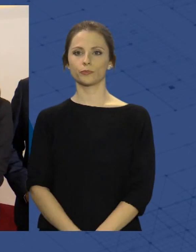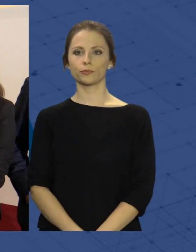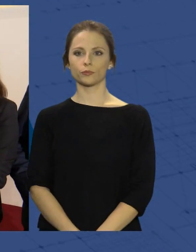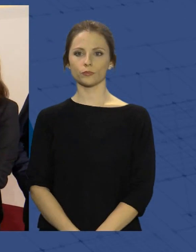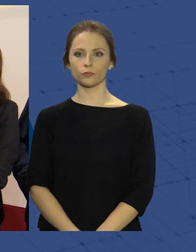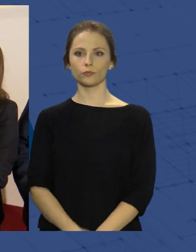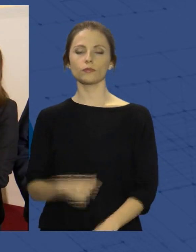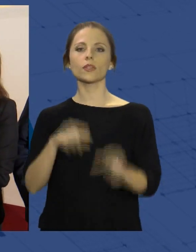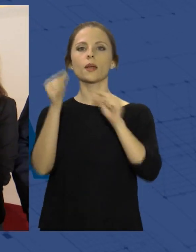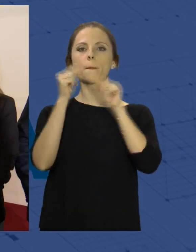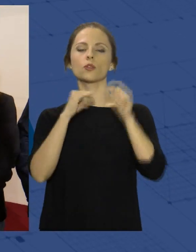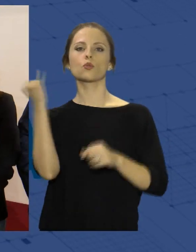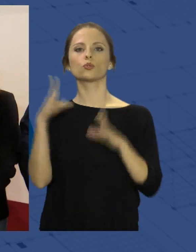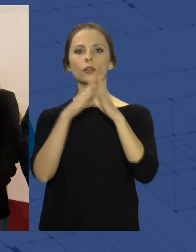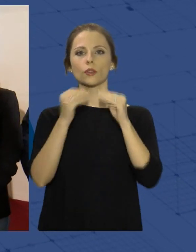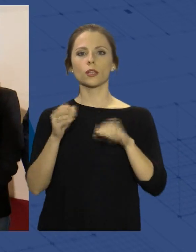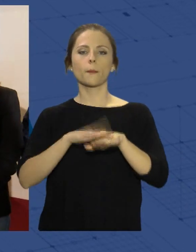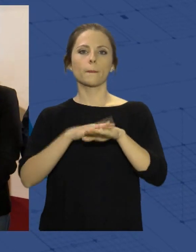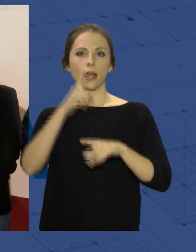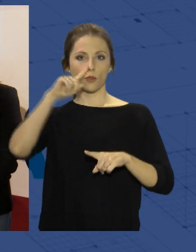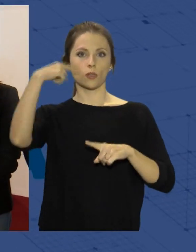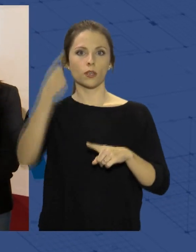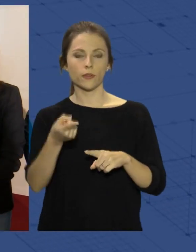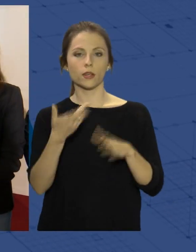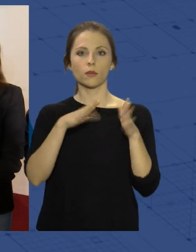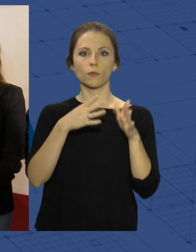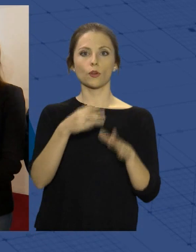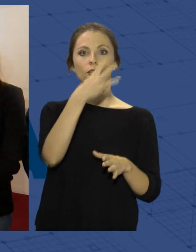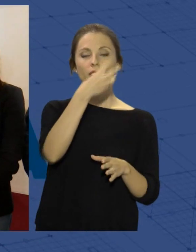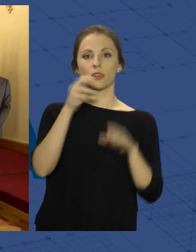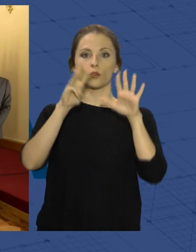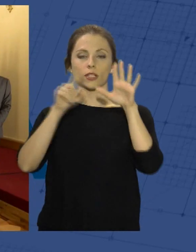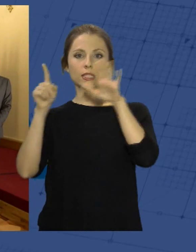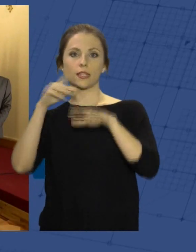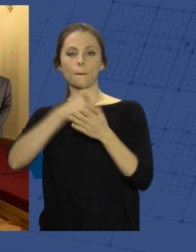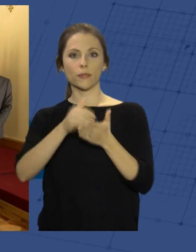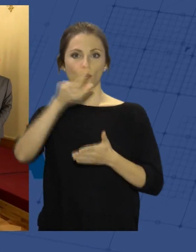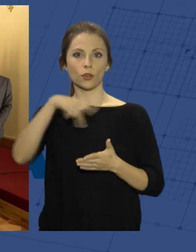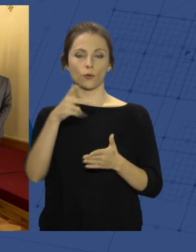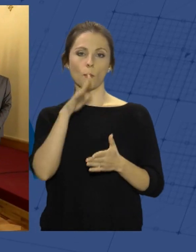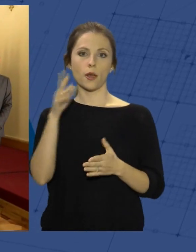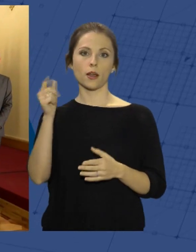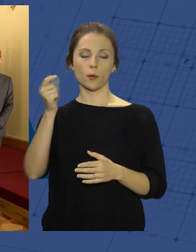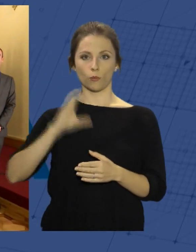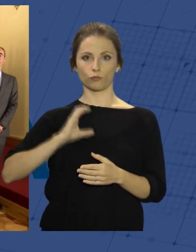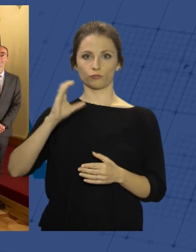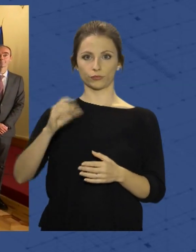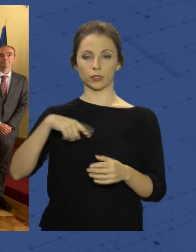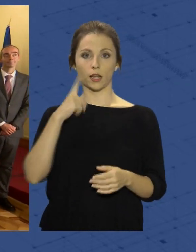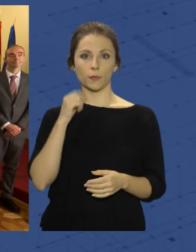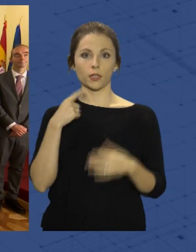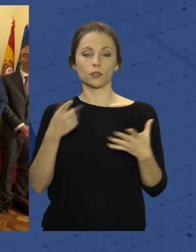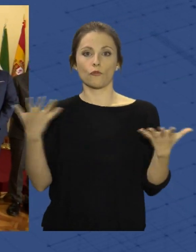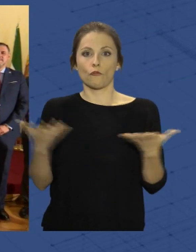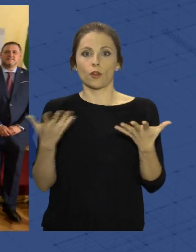El presupuesto de la Junta Andalucía para 2023 destina 386,8 millones de euros a las inversiones en Almería, lo que viene a favorecer, según el